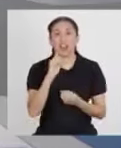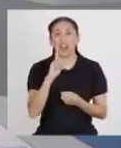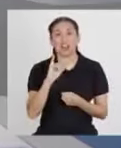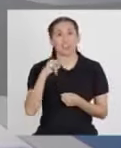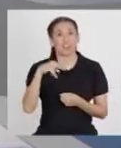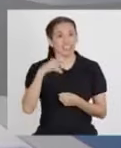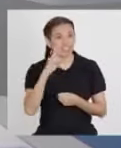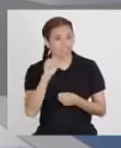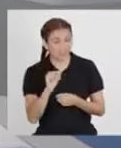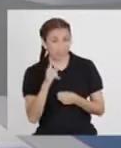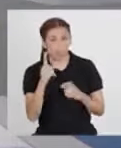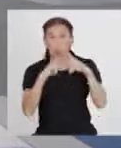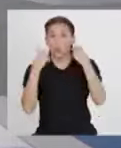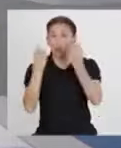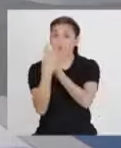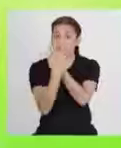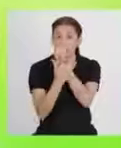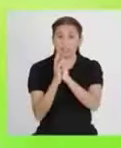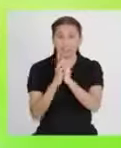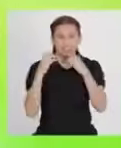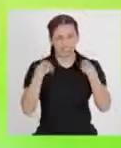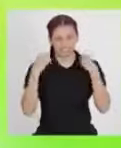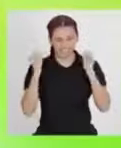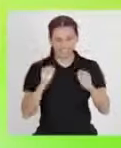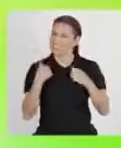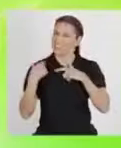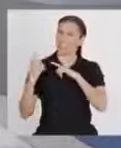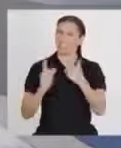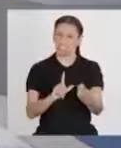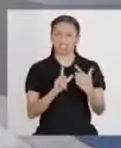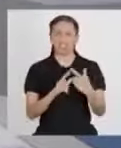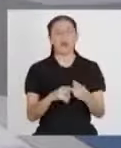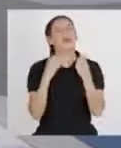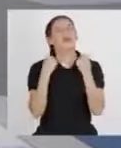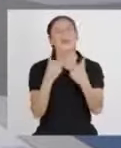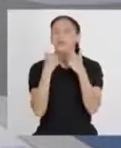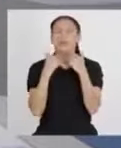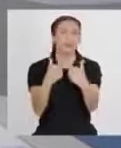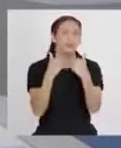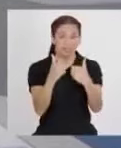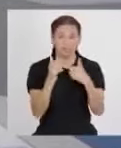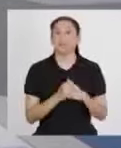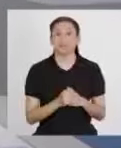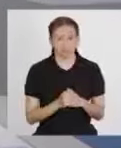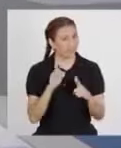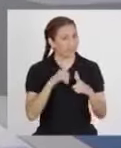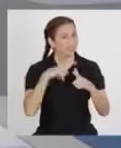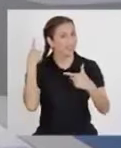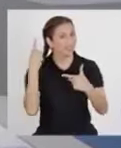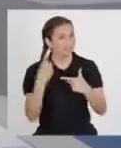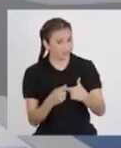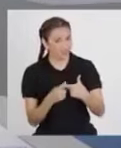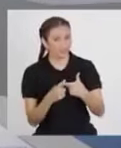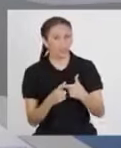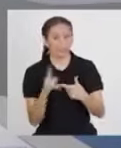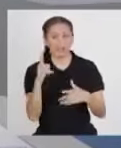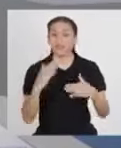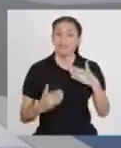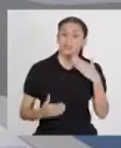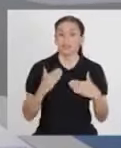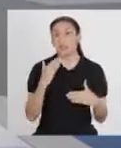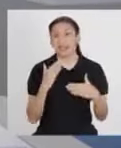Olinda en el equipo armadillo? ¡Súper listo! ¡Uy, muy bien! Entonces,